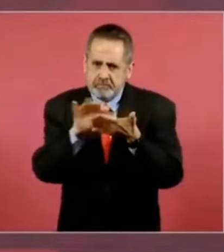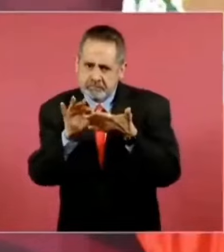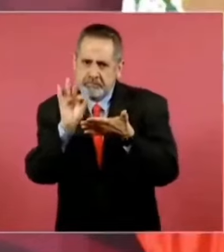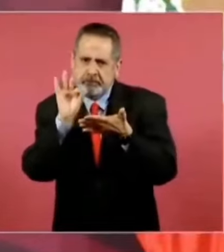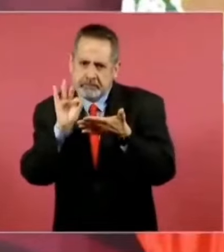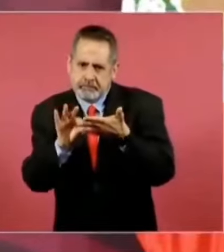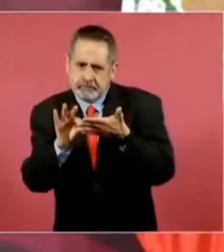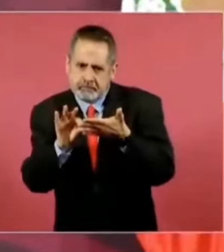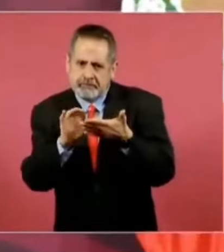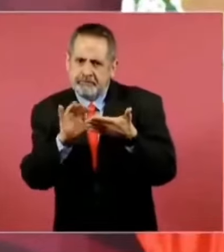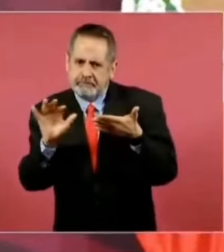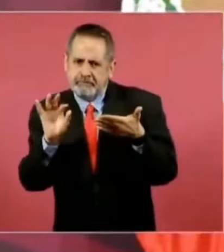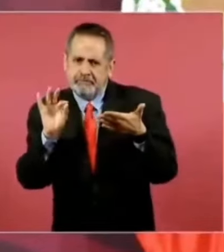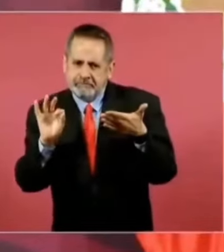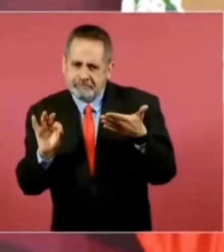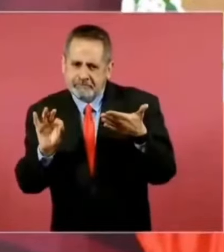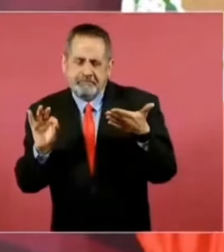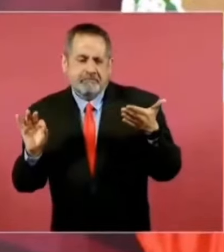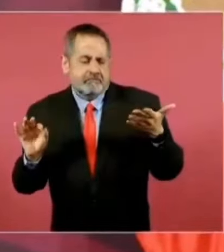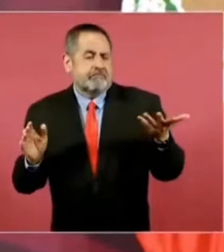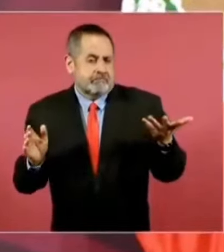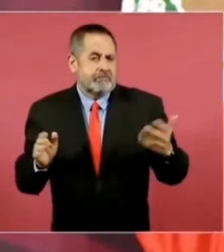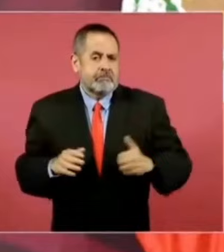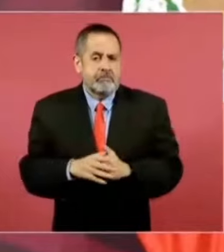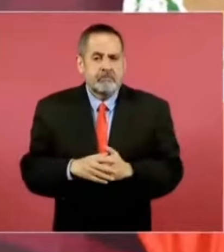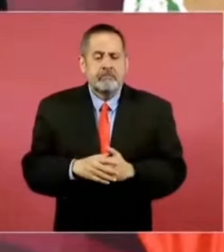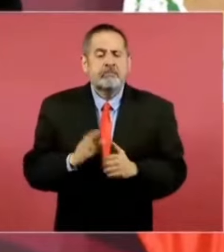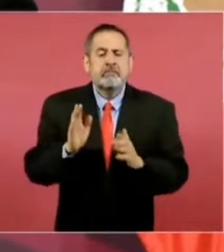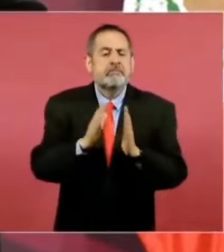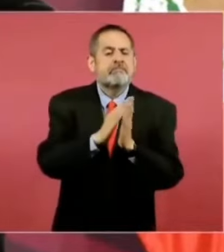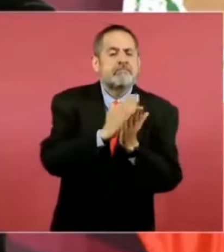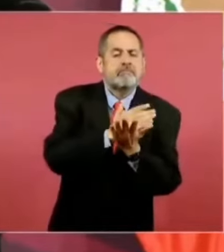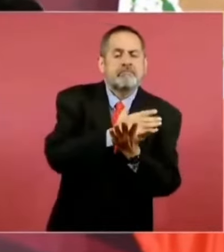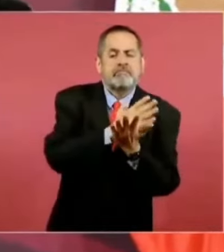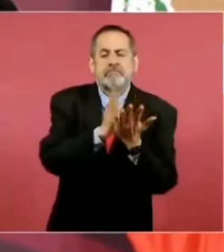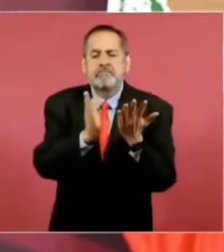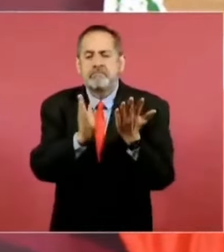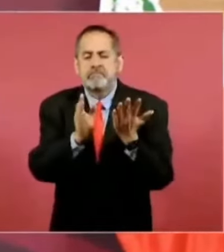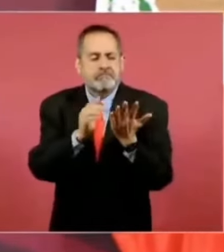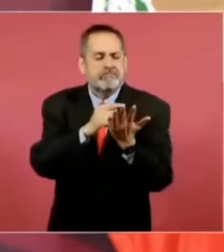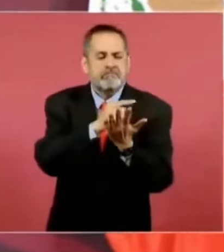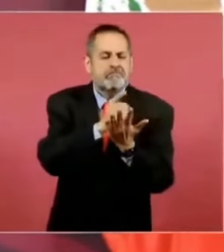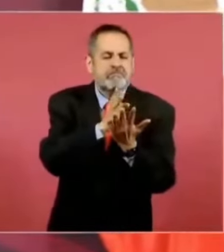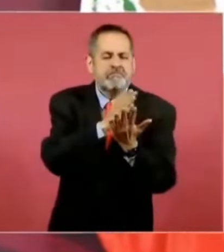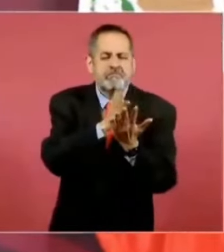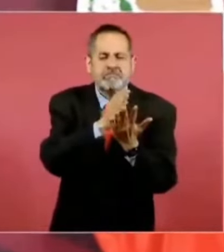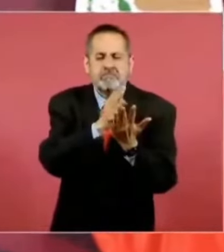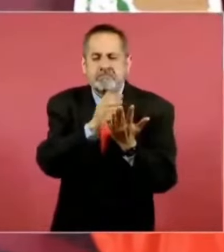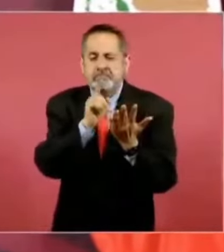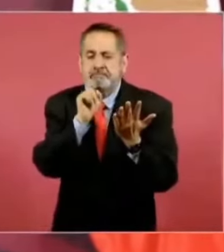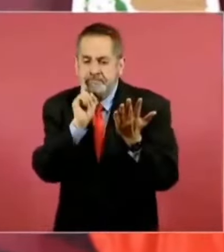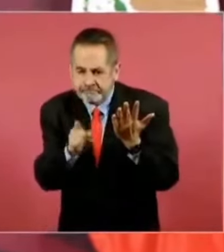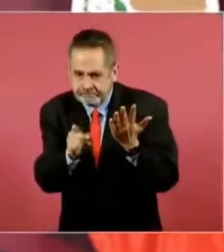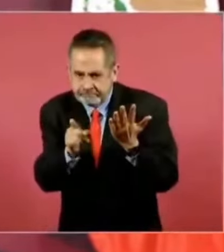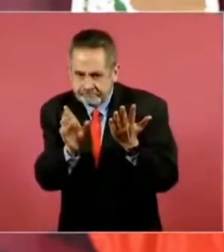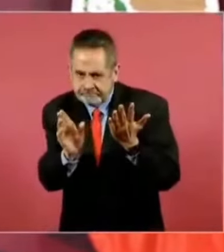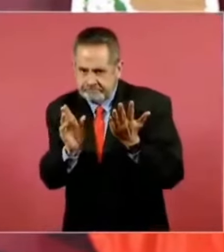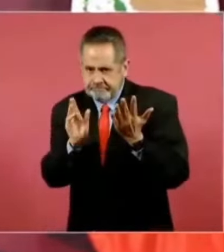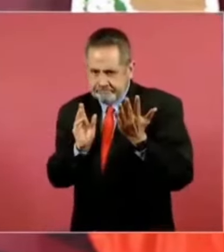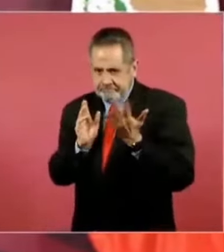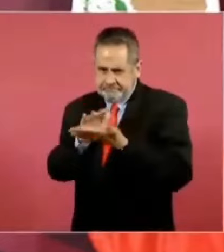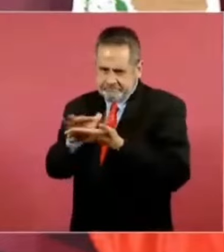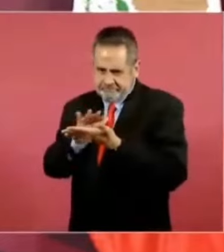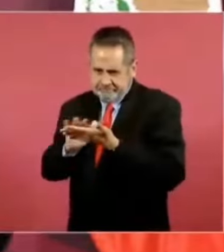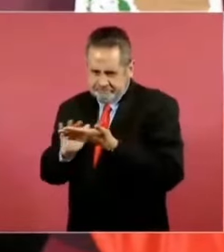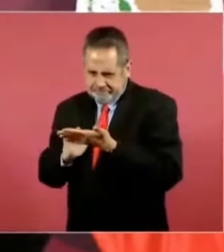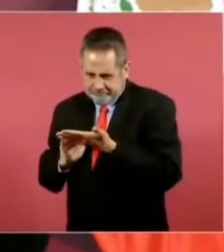que el que quiera ver un capítulo o le llame la atención, lo lea, que no tengan que